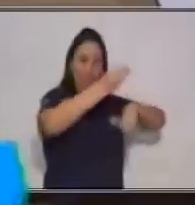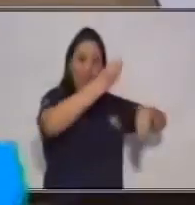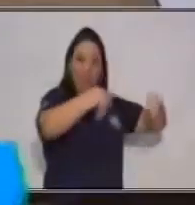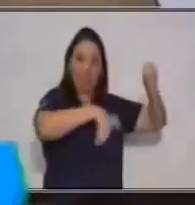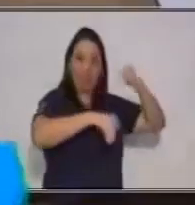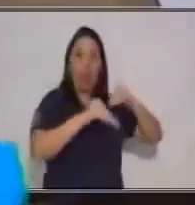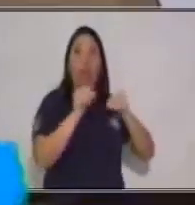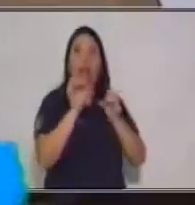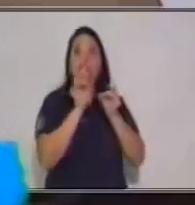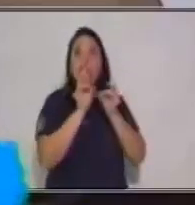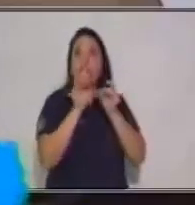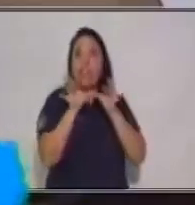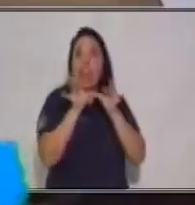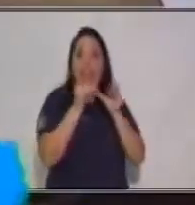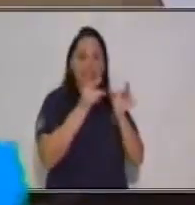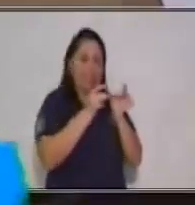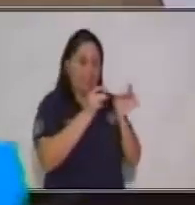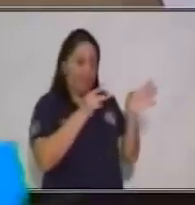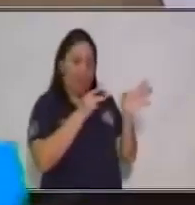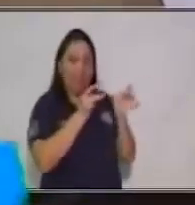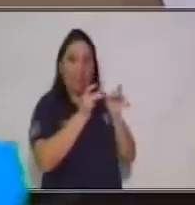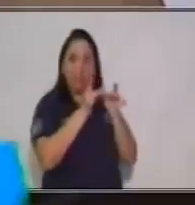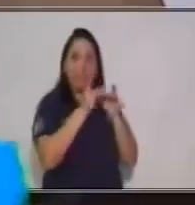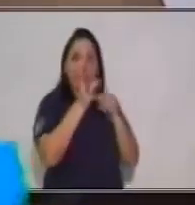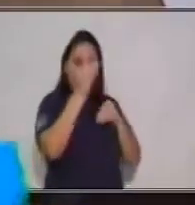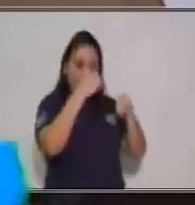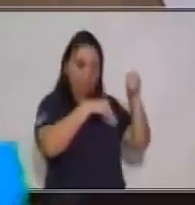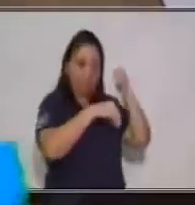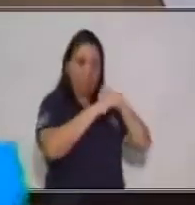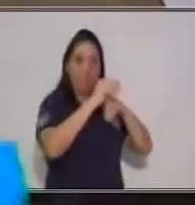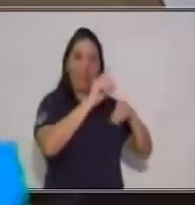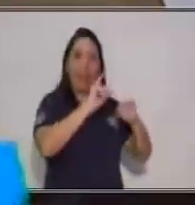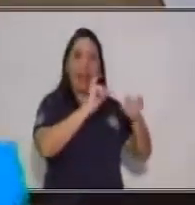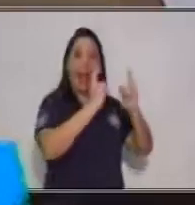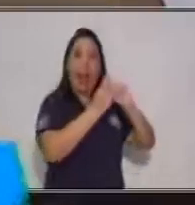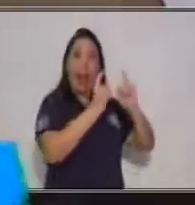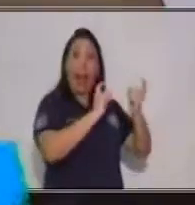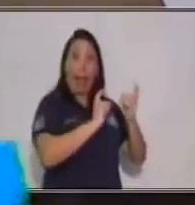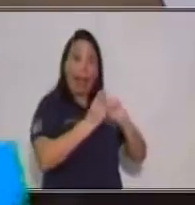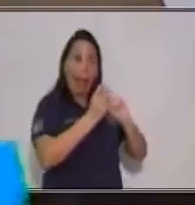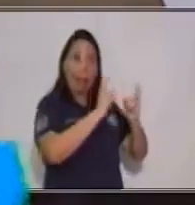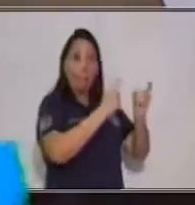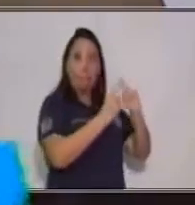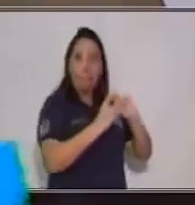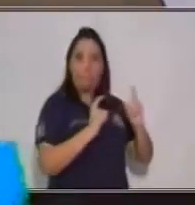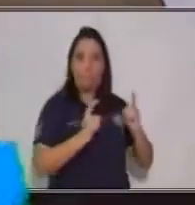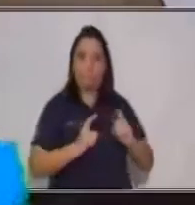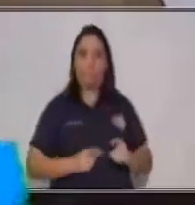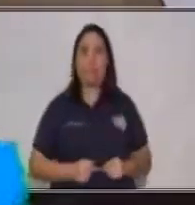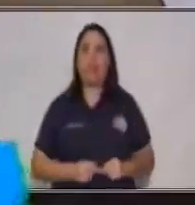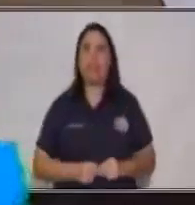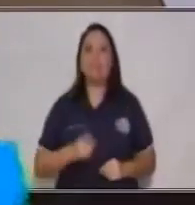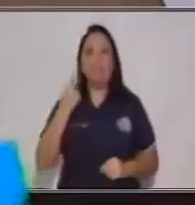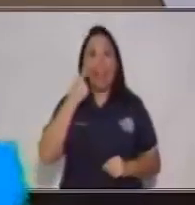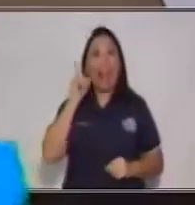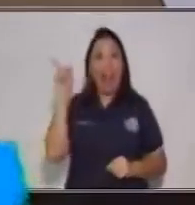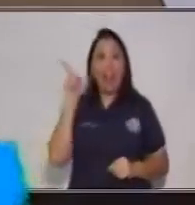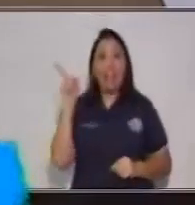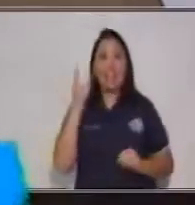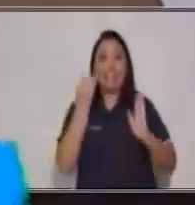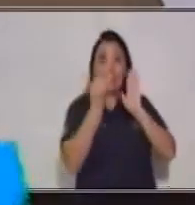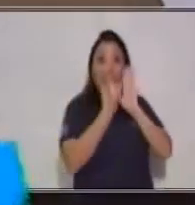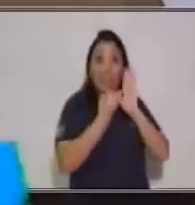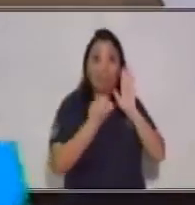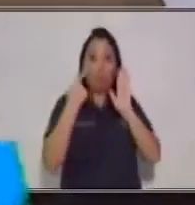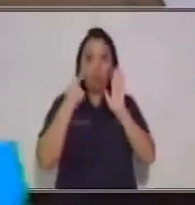algunas flechas, porque eso es lo que tenemos que hacer en nuestro texto. Tenemos que mancharlo porque lo vamos a corregir, pero lo tenemos que